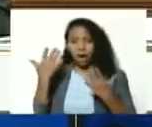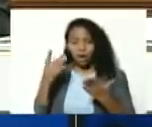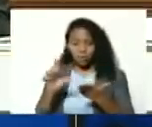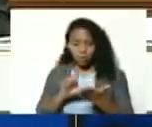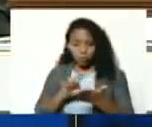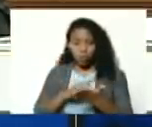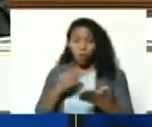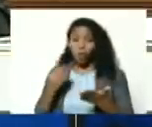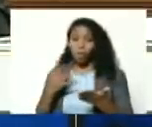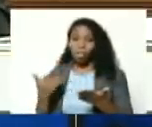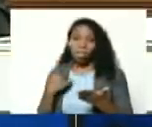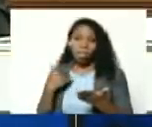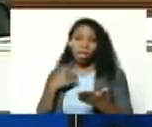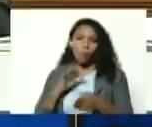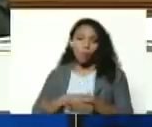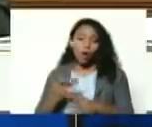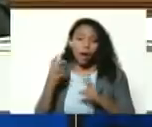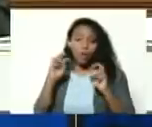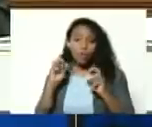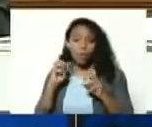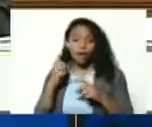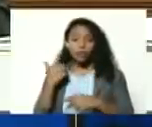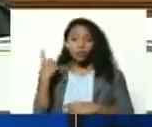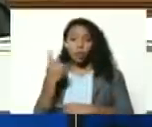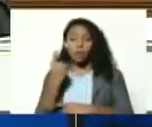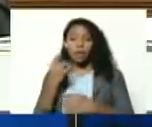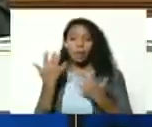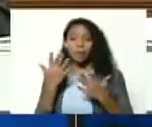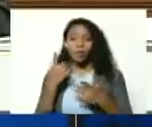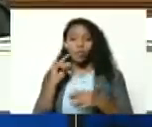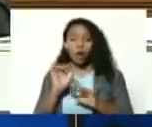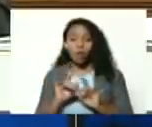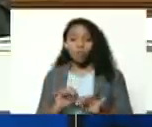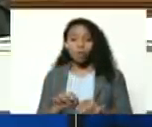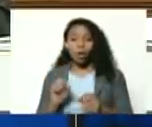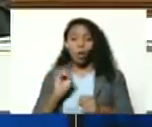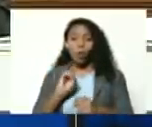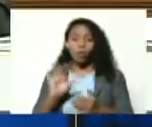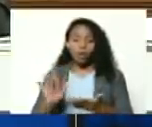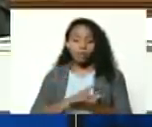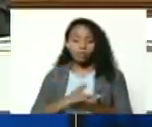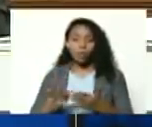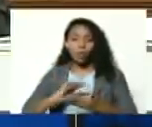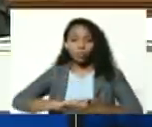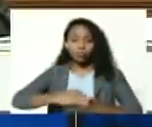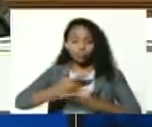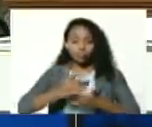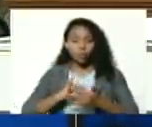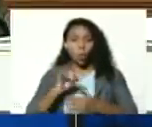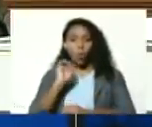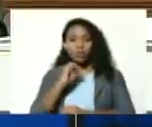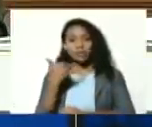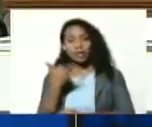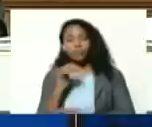¿cómo cuesta? porque las nuevas generaciones tienen en sus manos una computadora una laptop o un teléfono